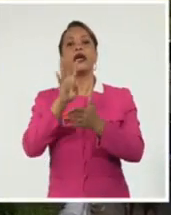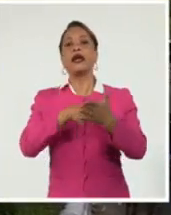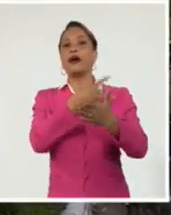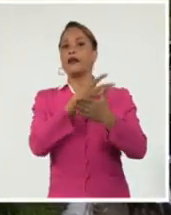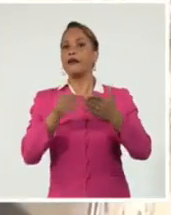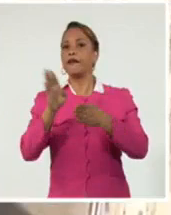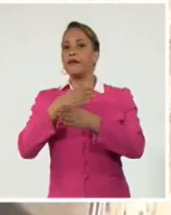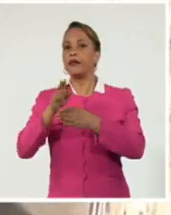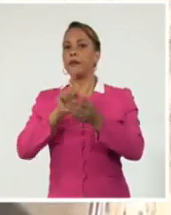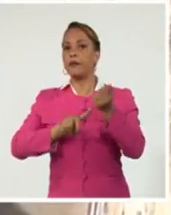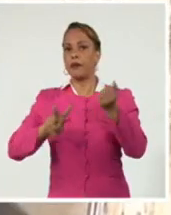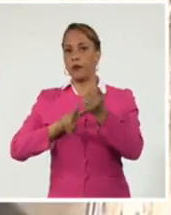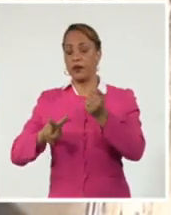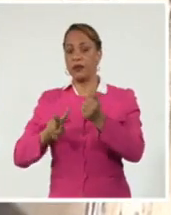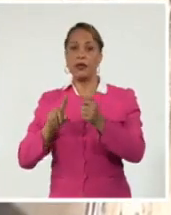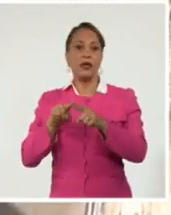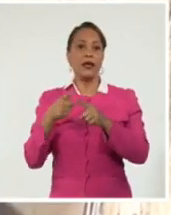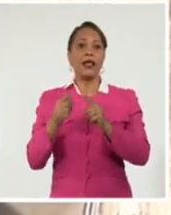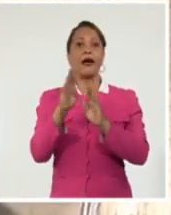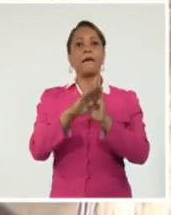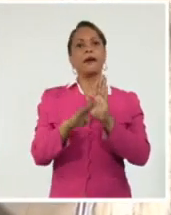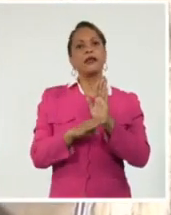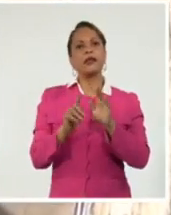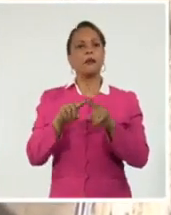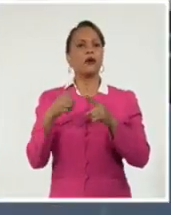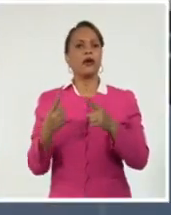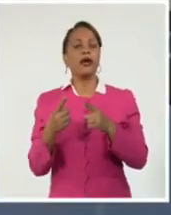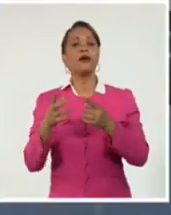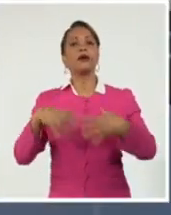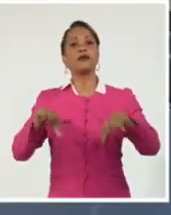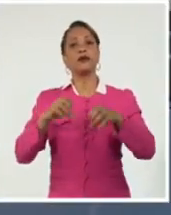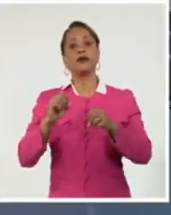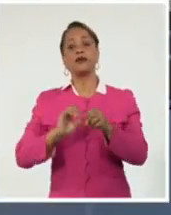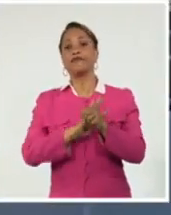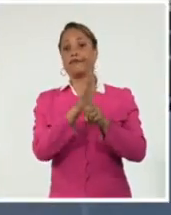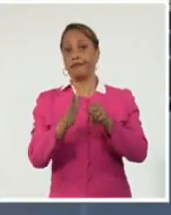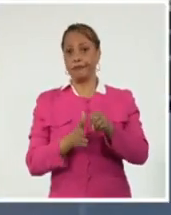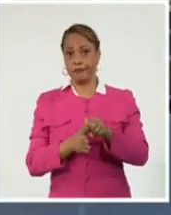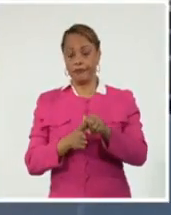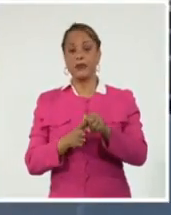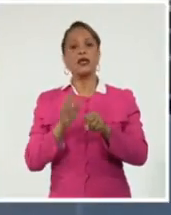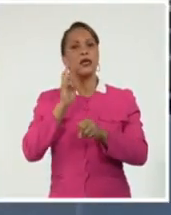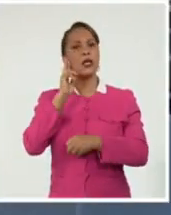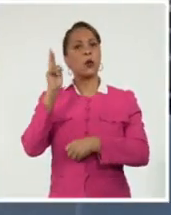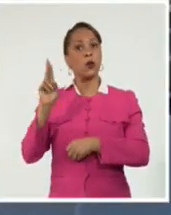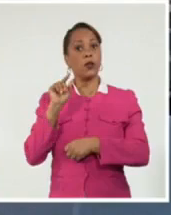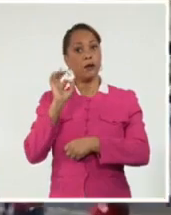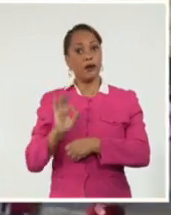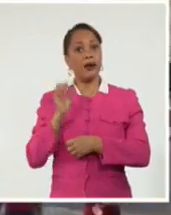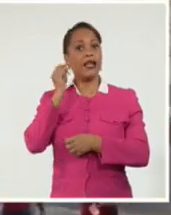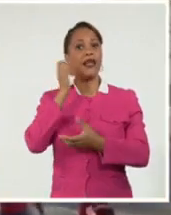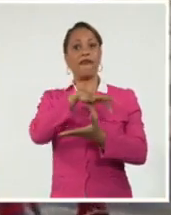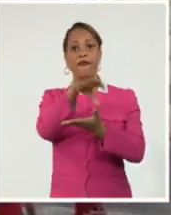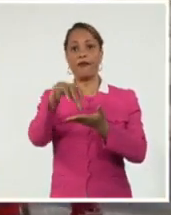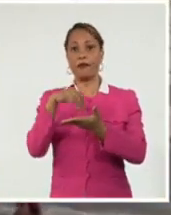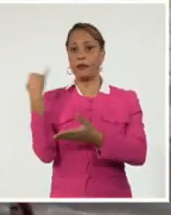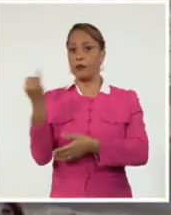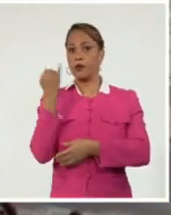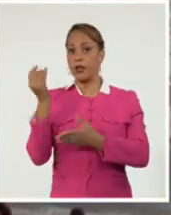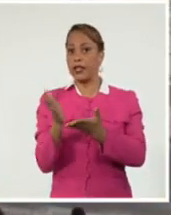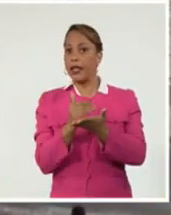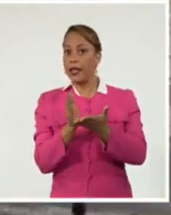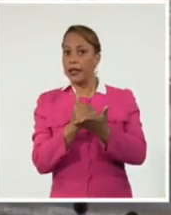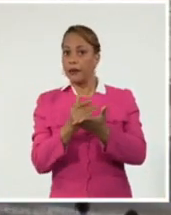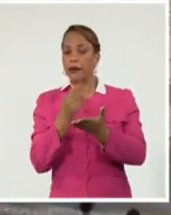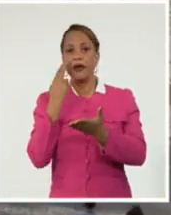país. Esta medida responde a la situación epidemiológica actual. Recordemos que esta edición de la Feria Internacional del Libro estará